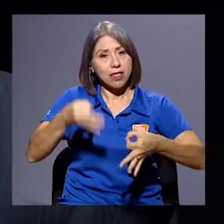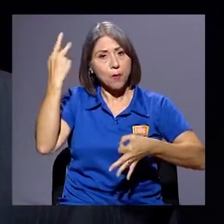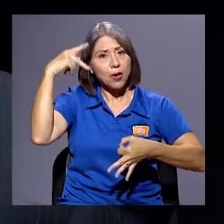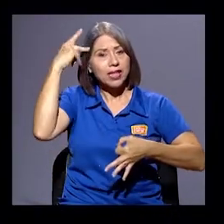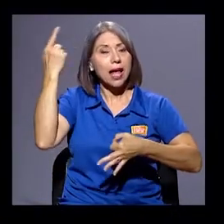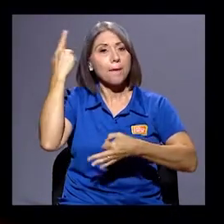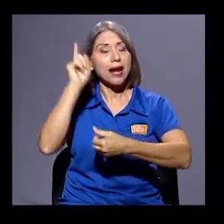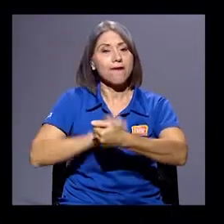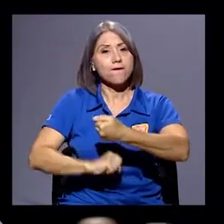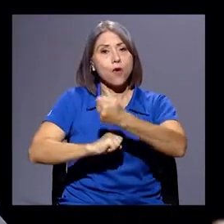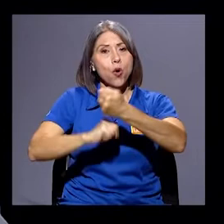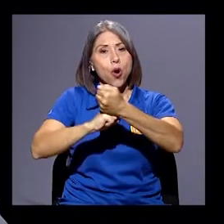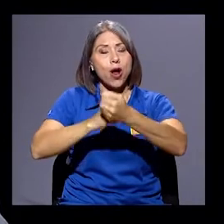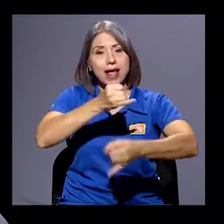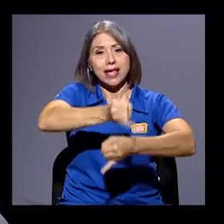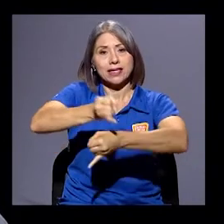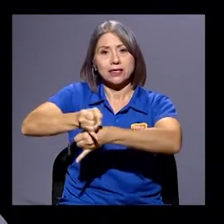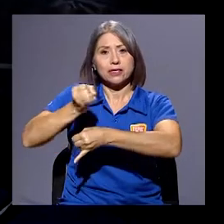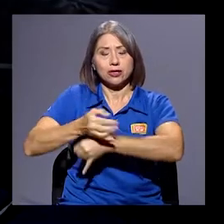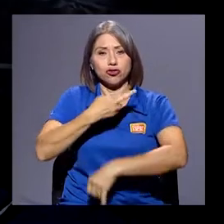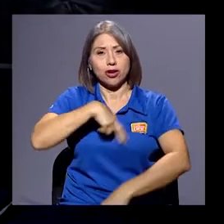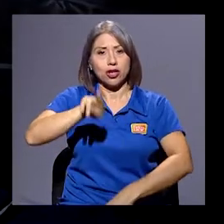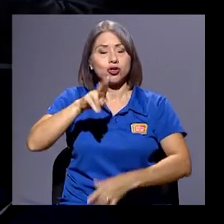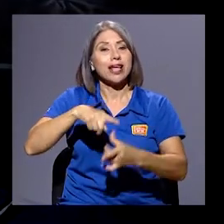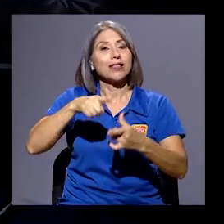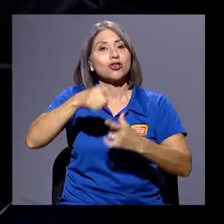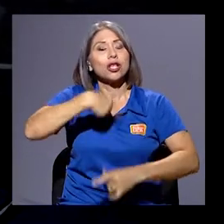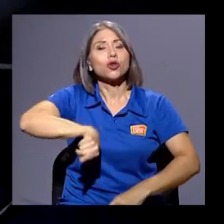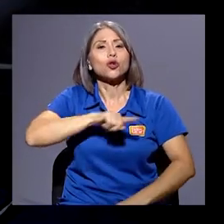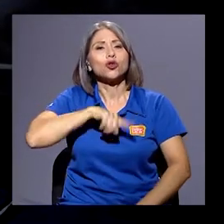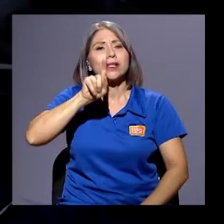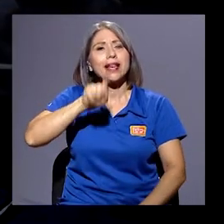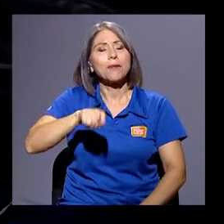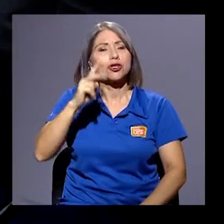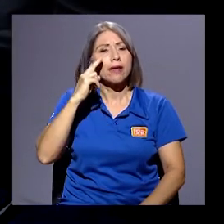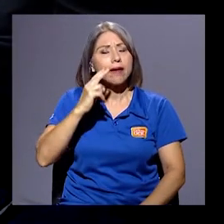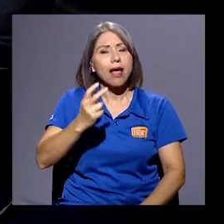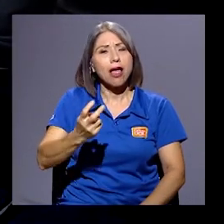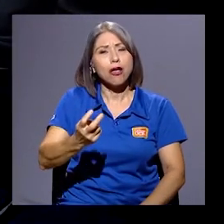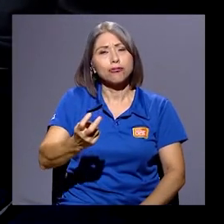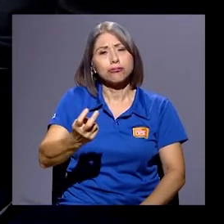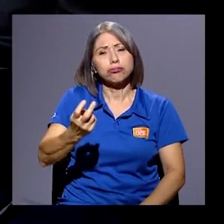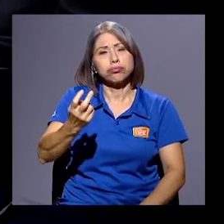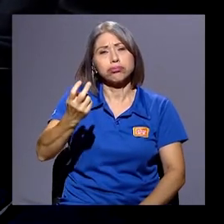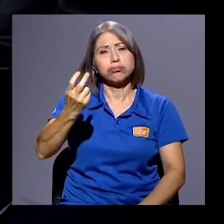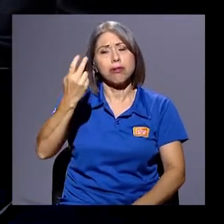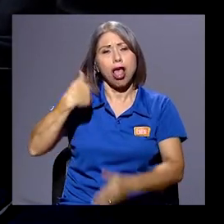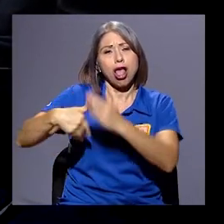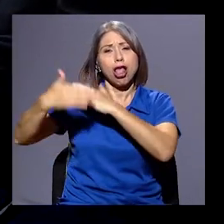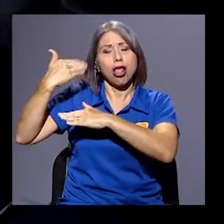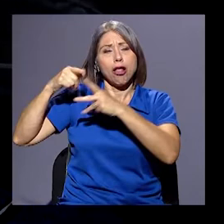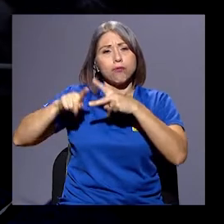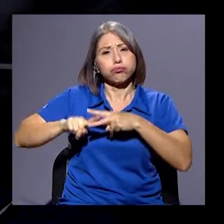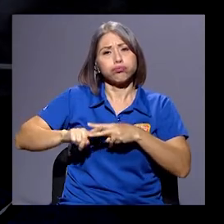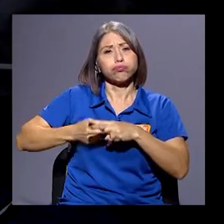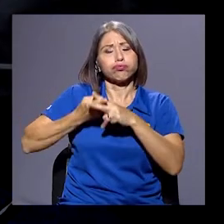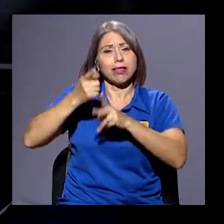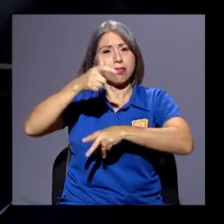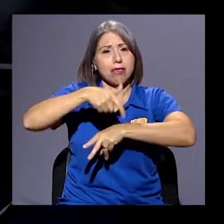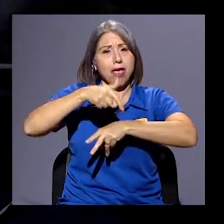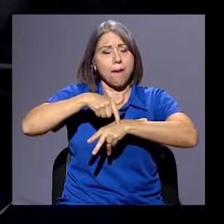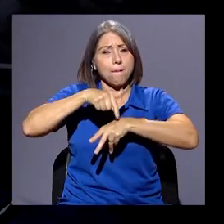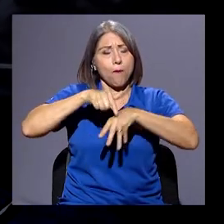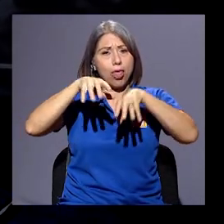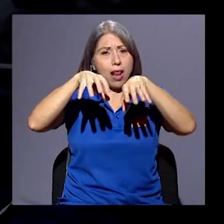religiosa. Entonces tenemos que hacer una mirada que si la echáramos a los orígenes de la colonia, podemos